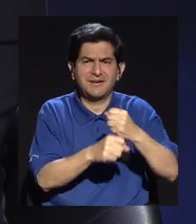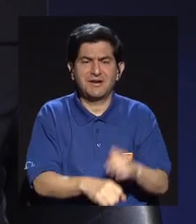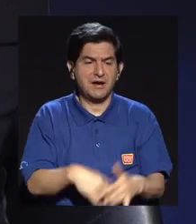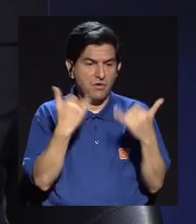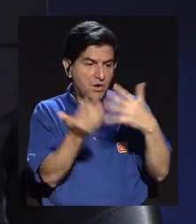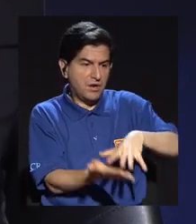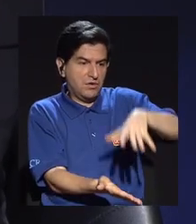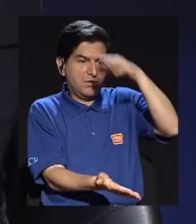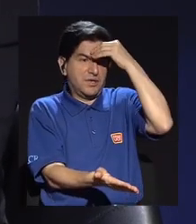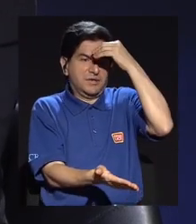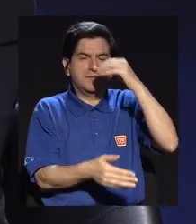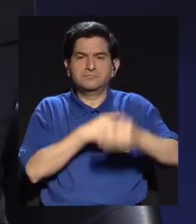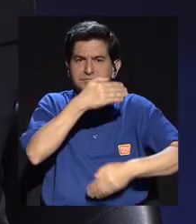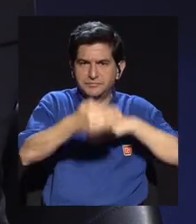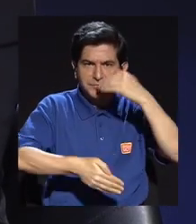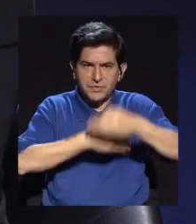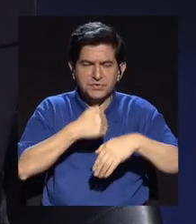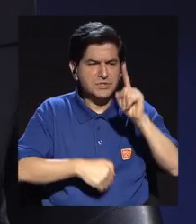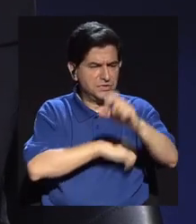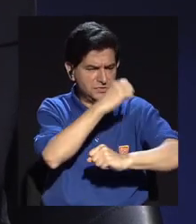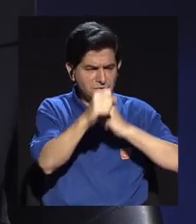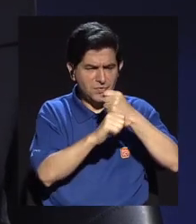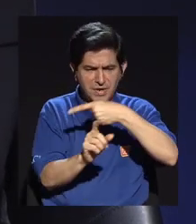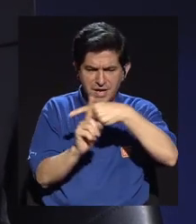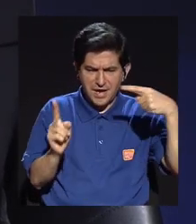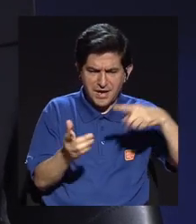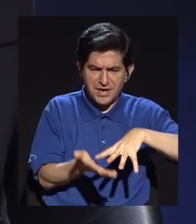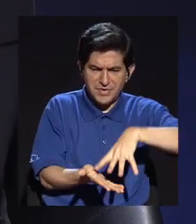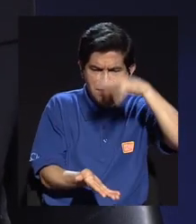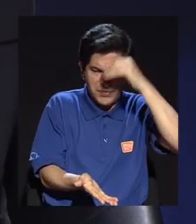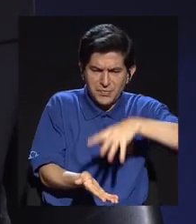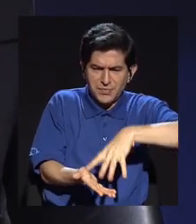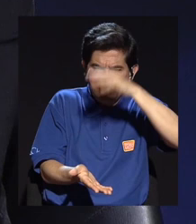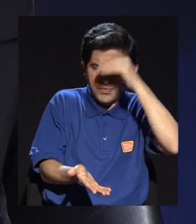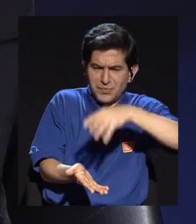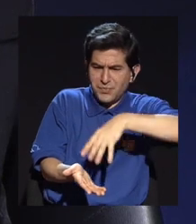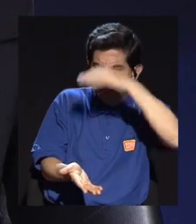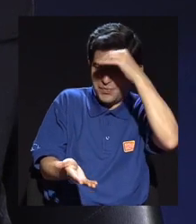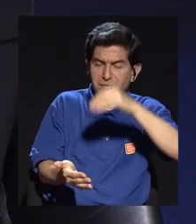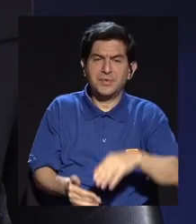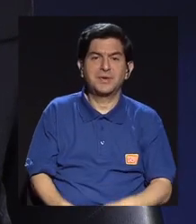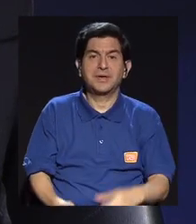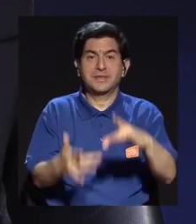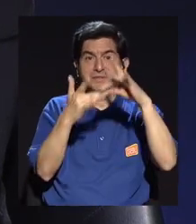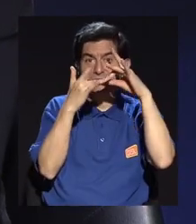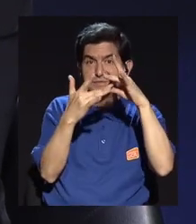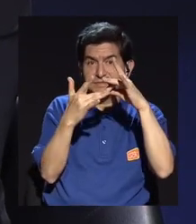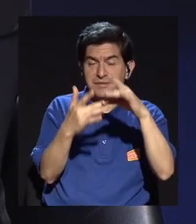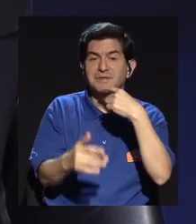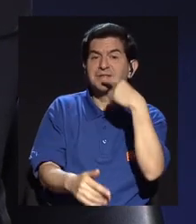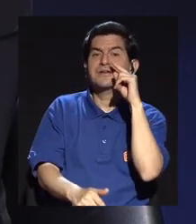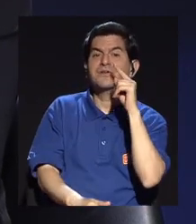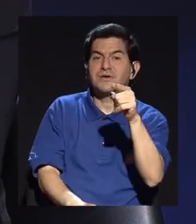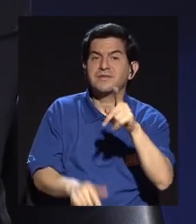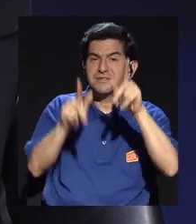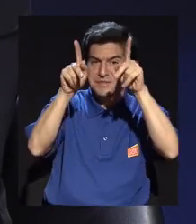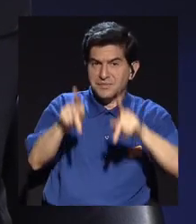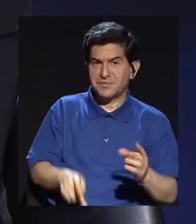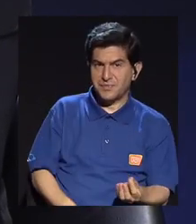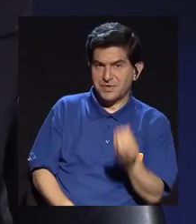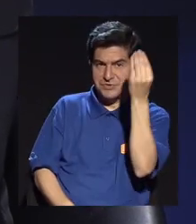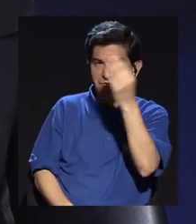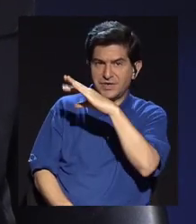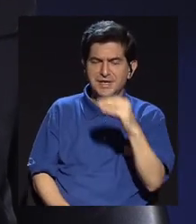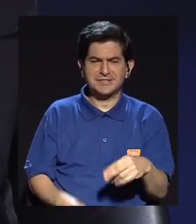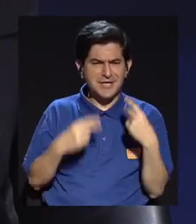vine a aprender. En realidad ha sido un proceso de un año y medio de aprender mucho, principalmente lo que usted menciona, de la gente